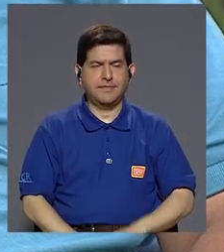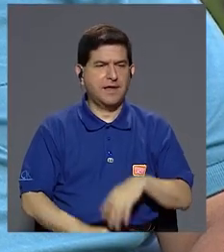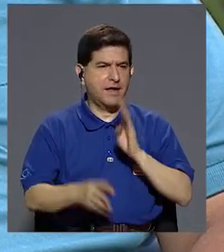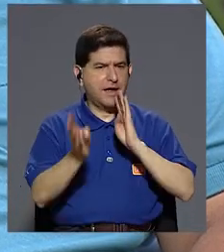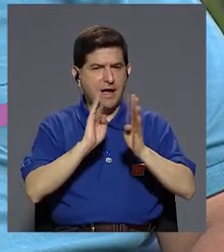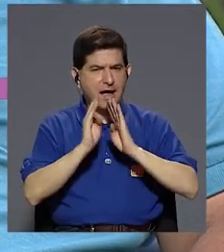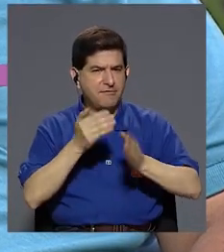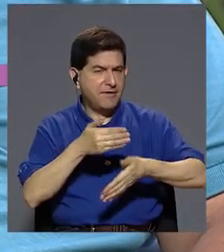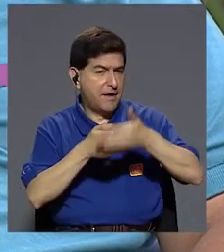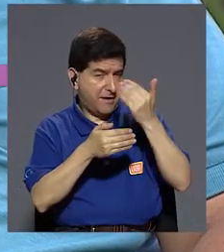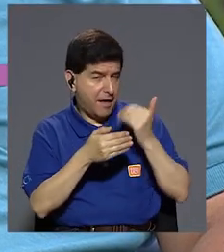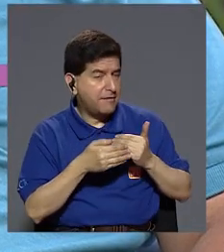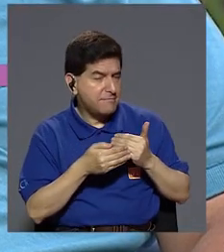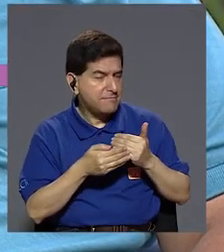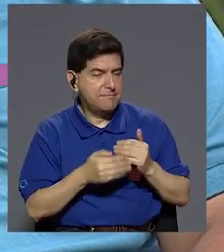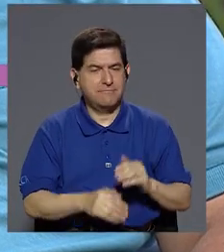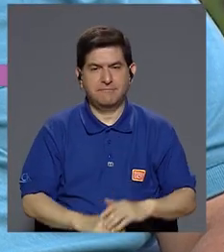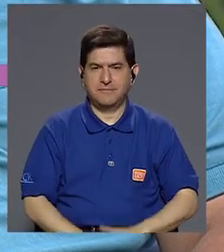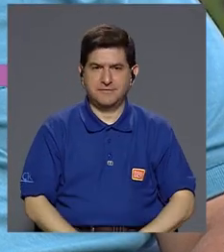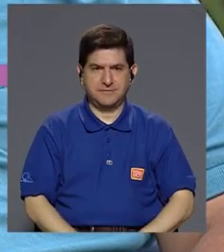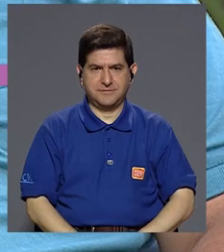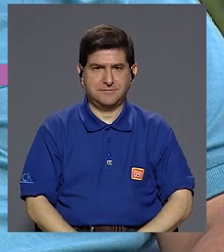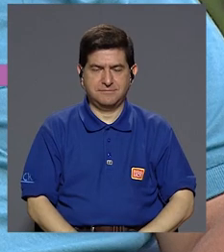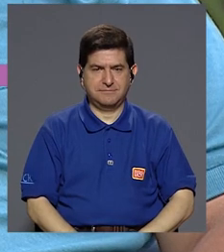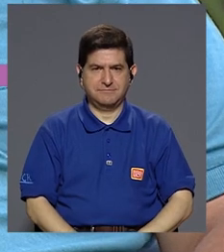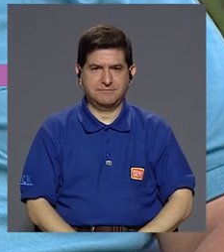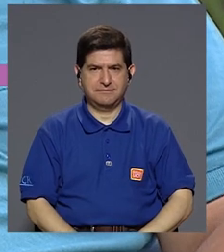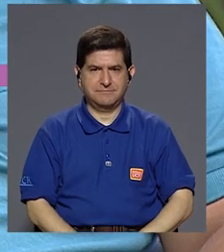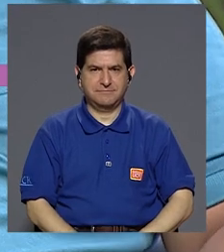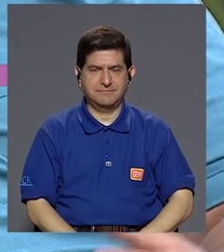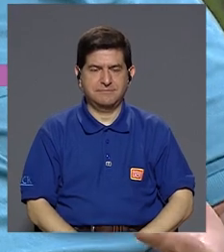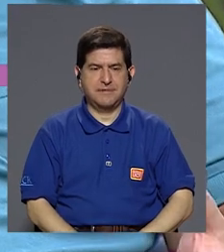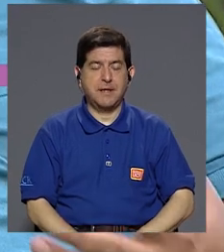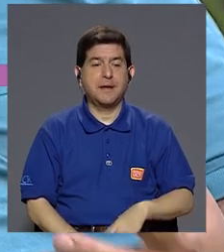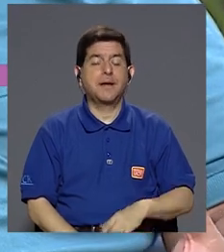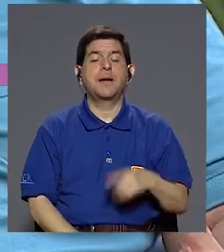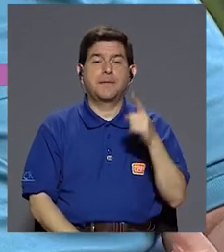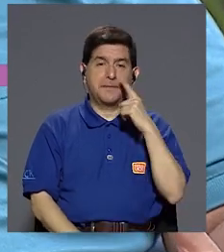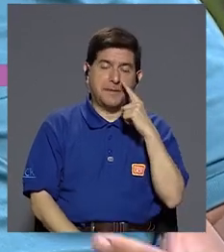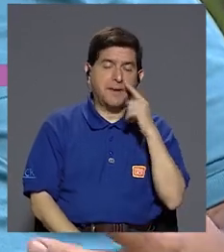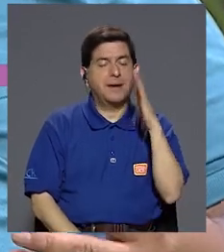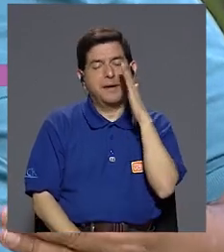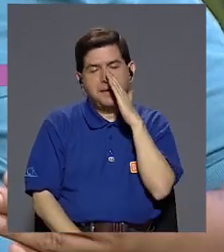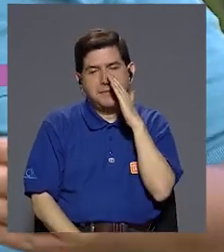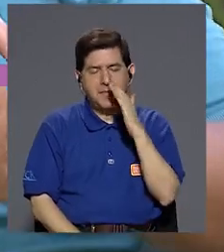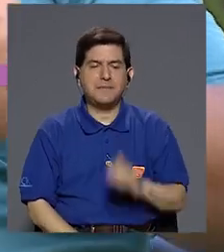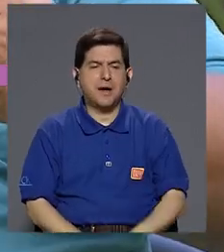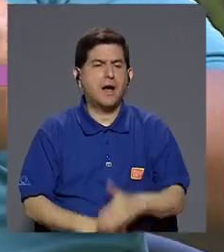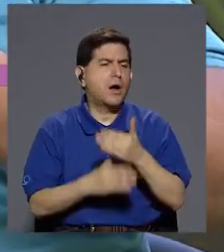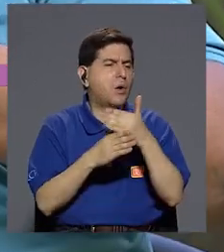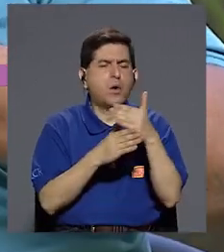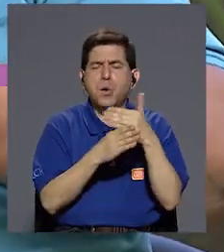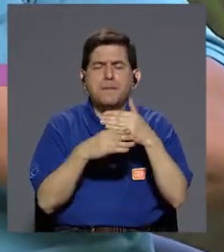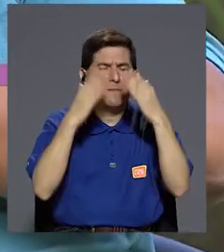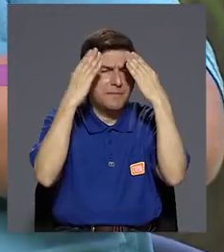Conversábamos hace un ratito sobre los papás y las mamás que comparten la información de sus